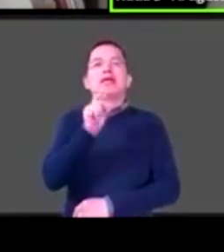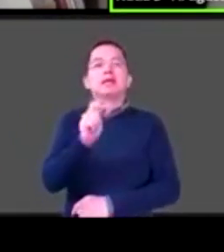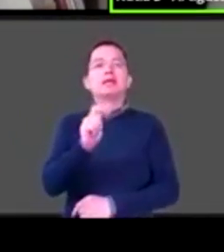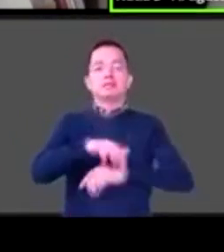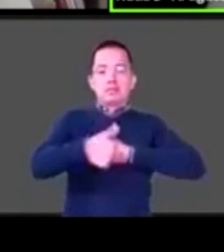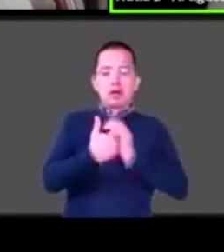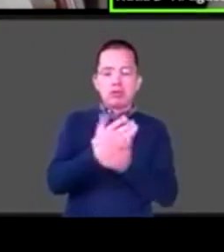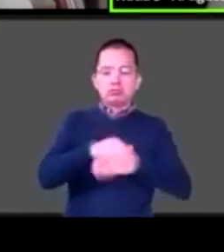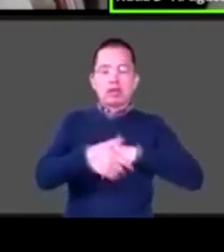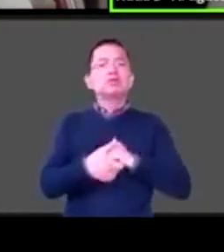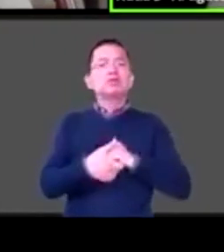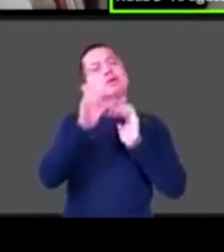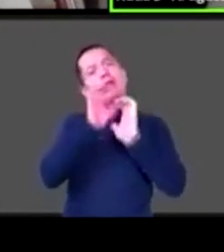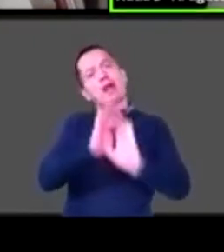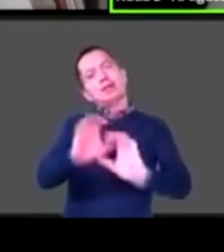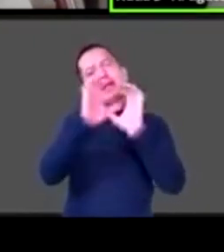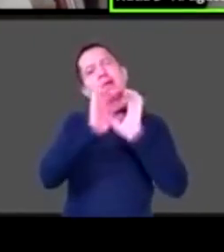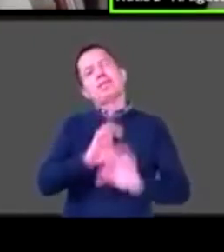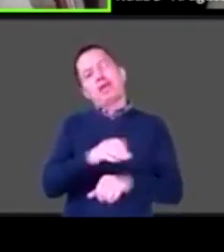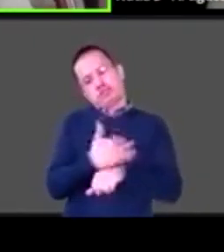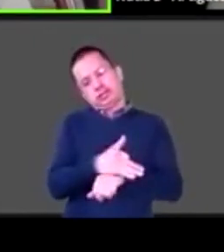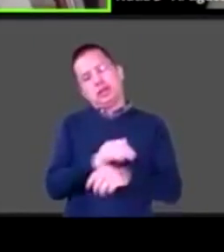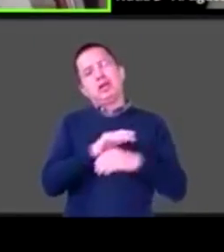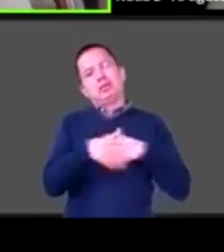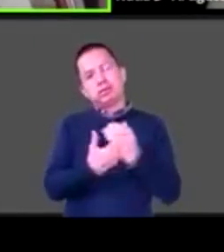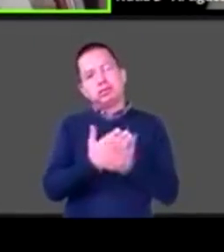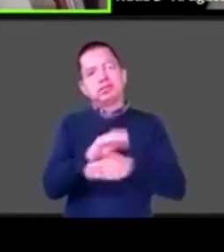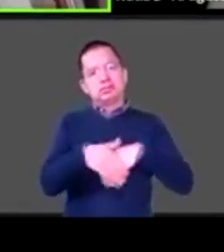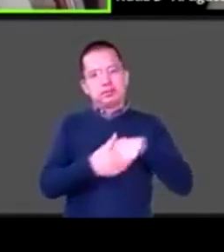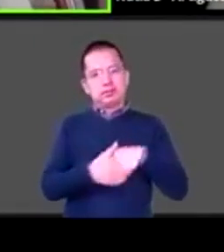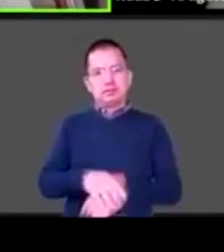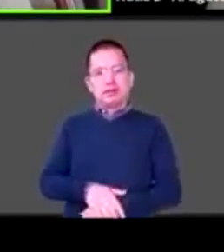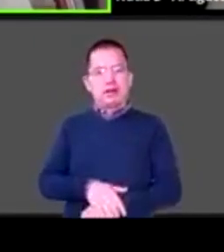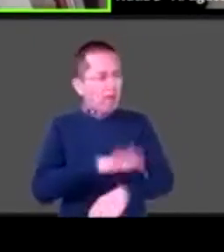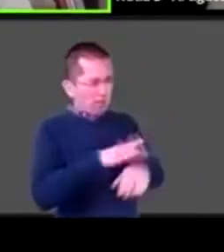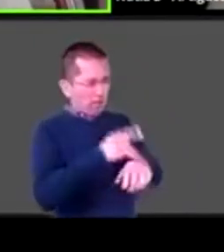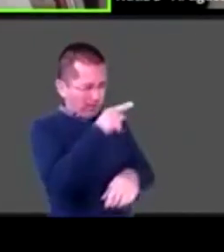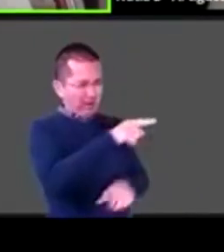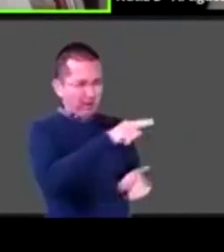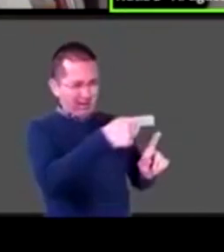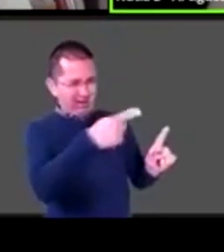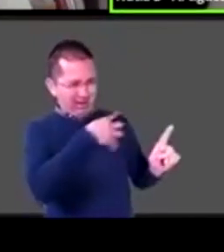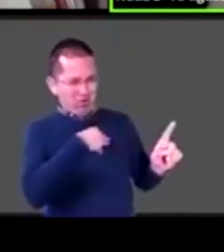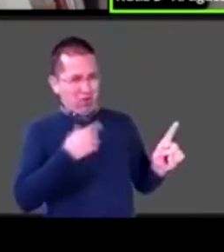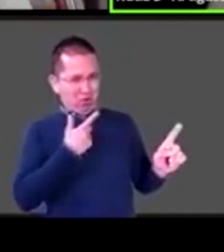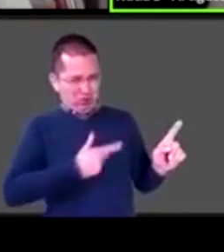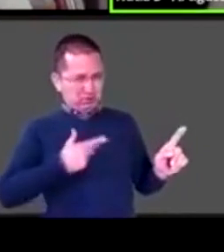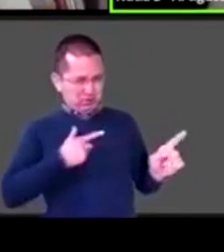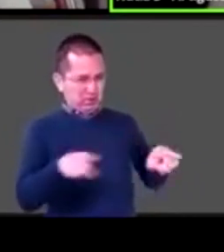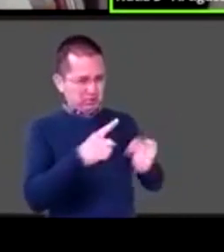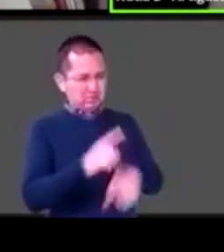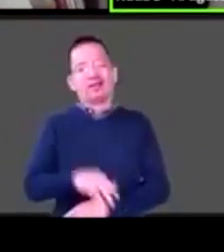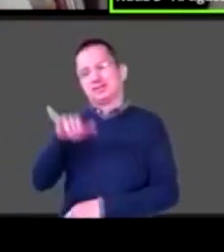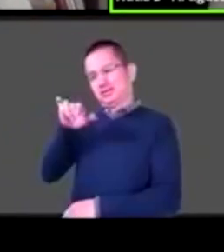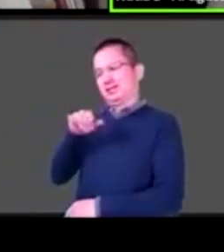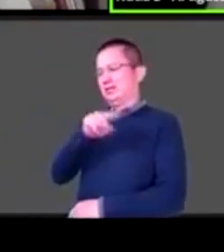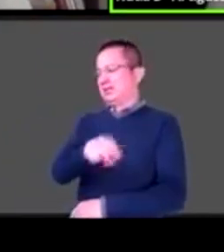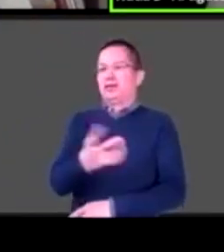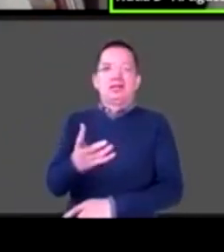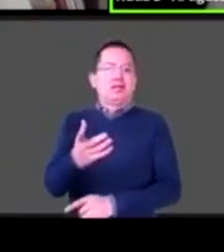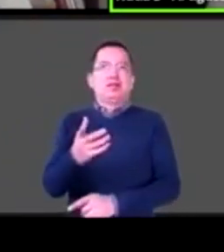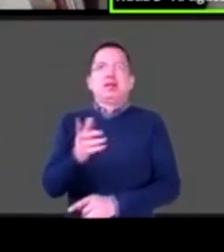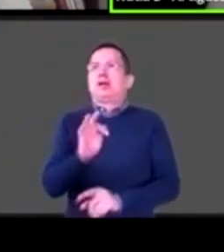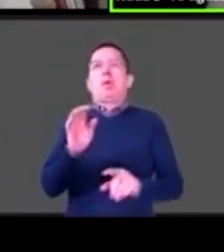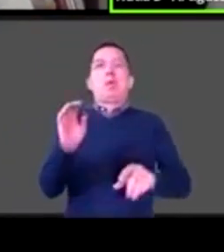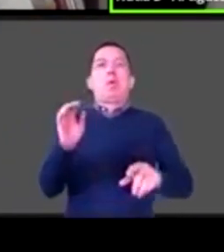lavas las manos, ¿no? Alan es muy músico. Porque a él le gusta la música, claro. Alan es, bueno, es bailador. O sea, él le pone música para bailar,